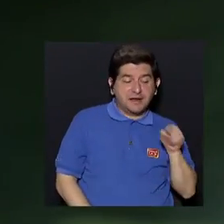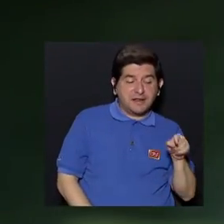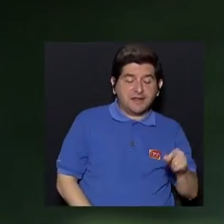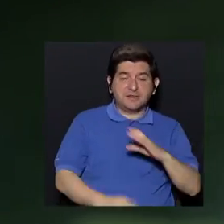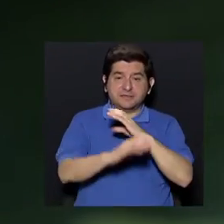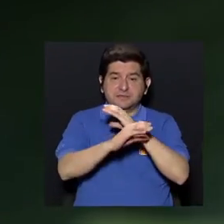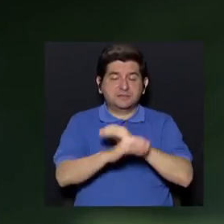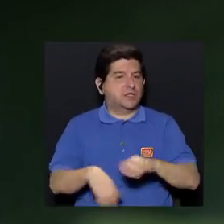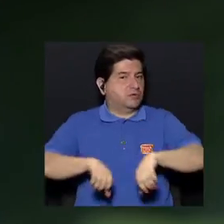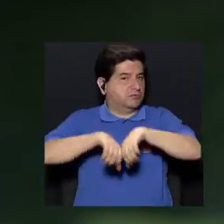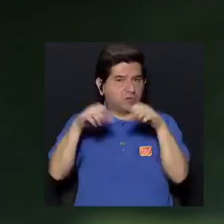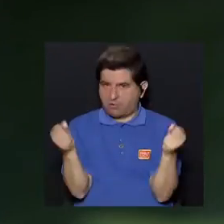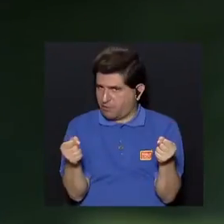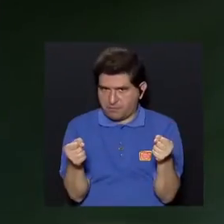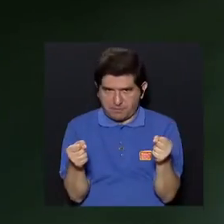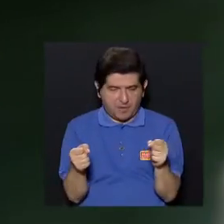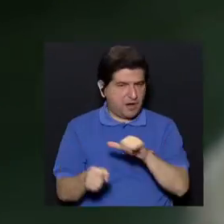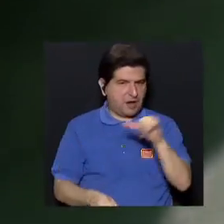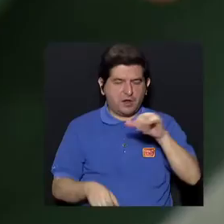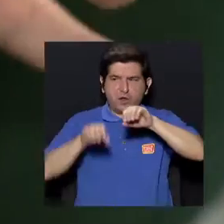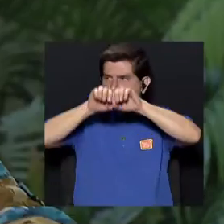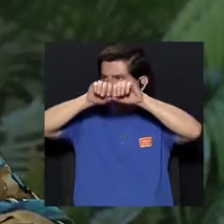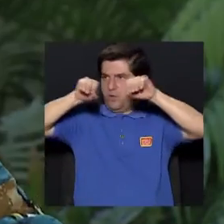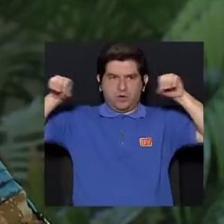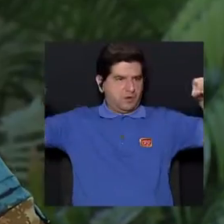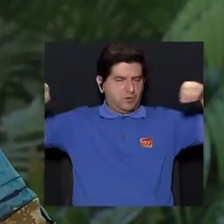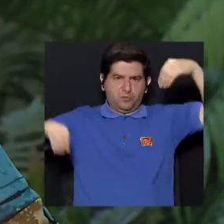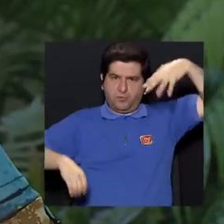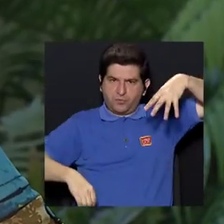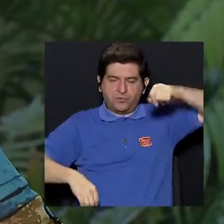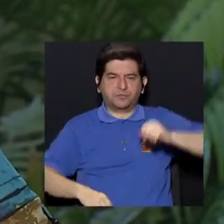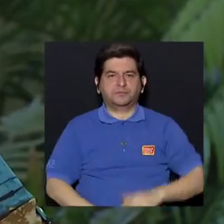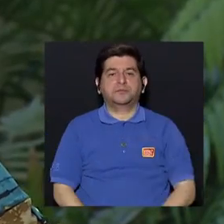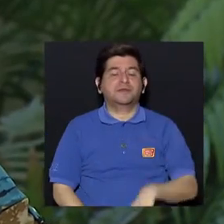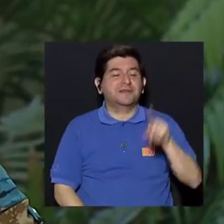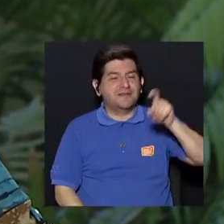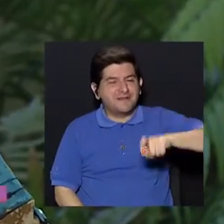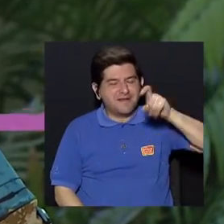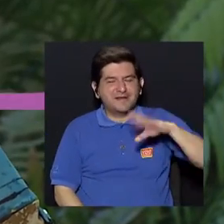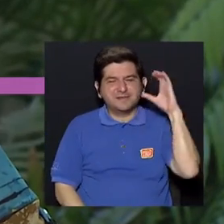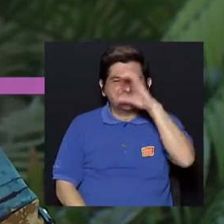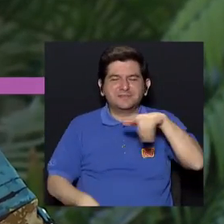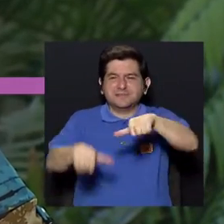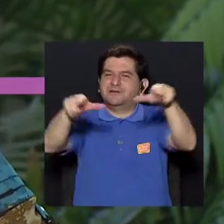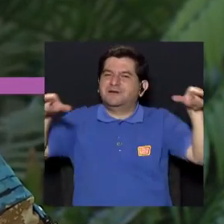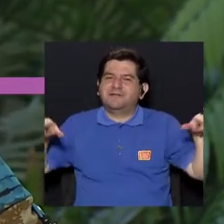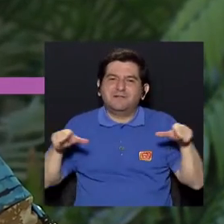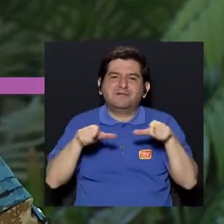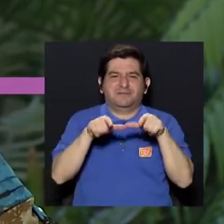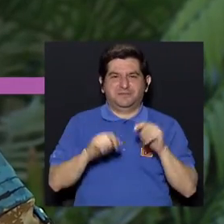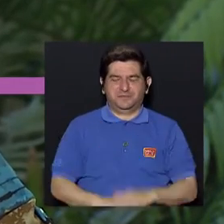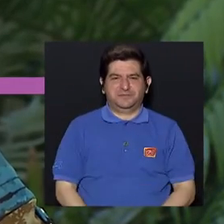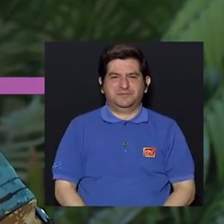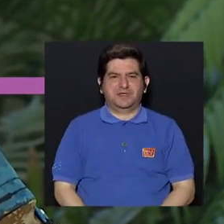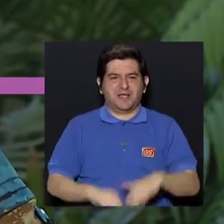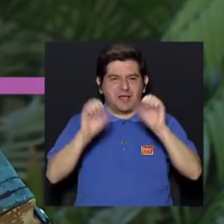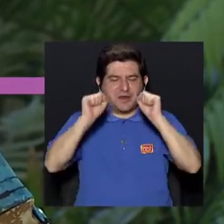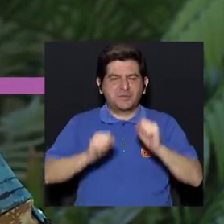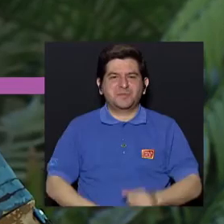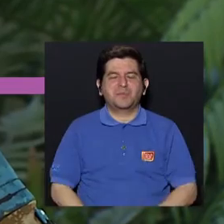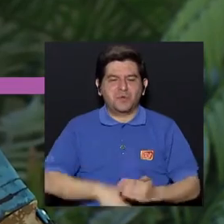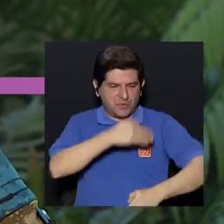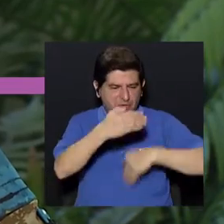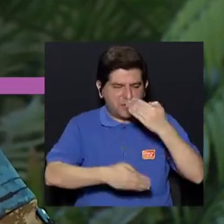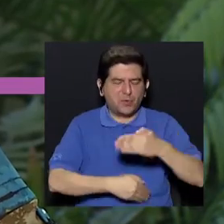que no se nos vaya a quebrar, ¿verdad? Igual el tubo fluorescente. Y sí habría que buscar algún sitio que lo trate